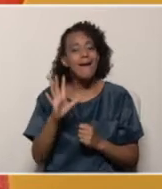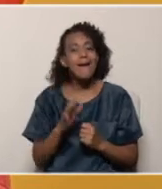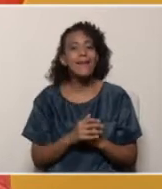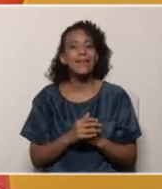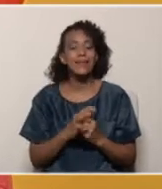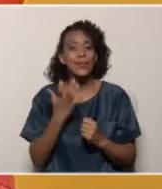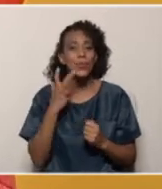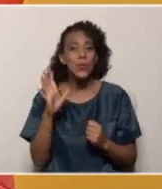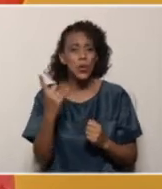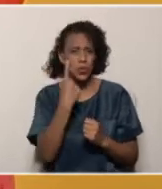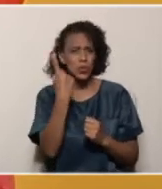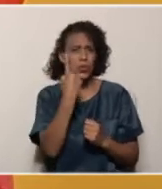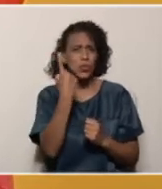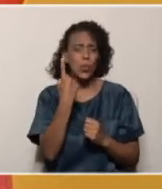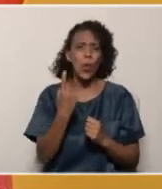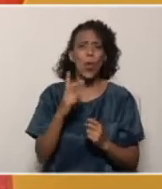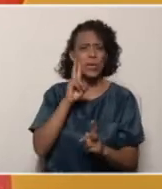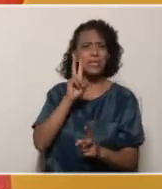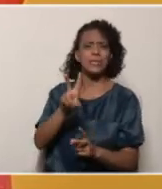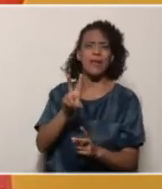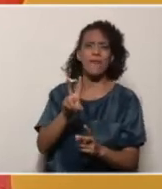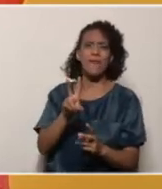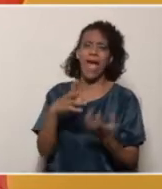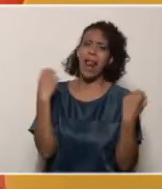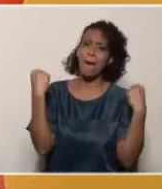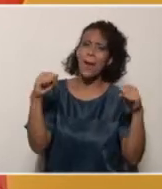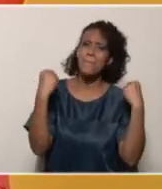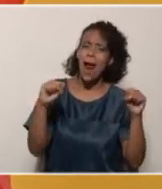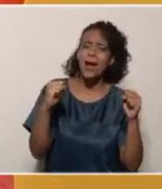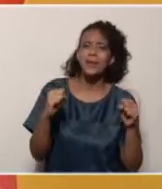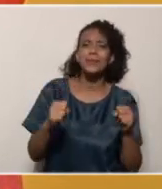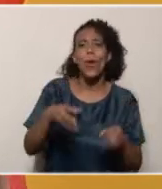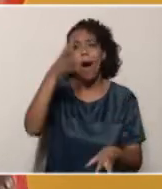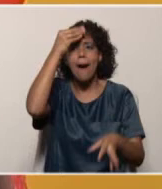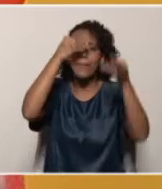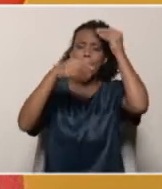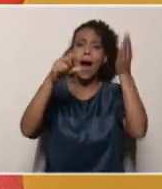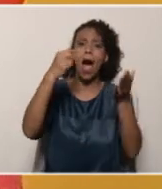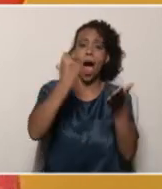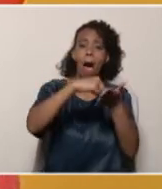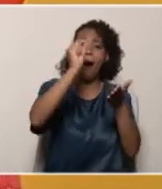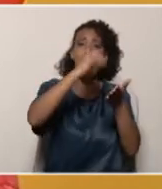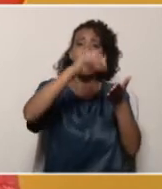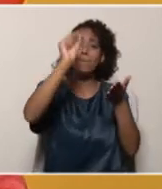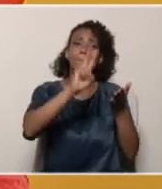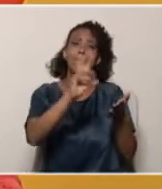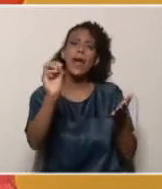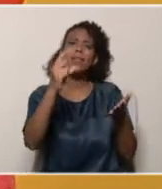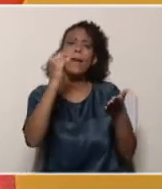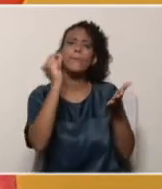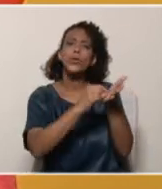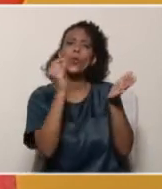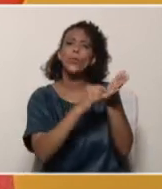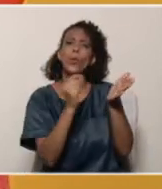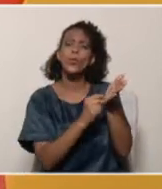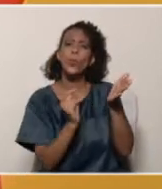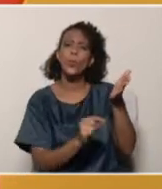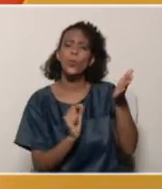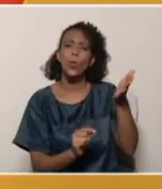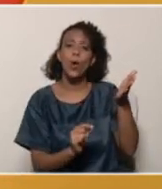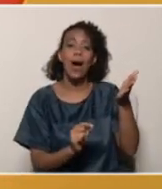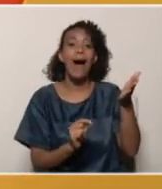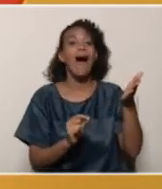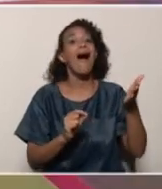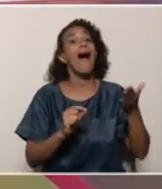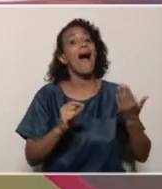importante, que no solamente se vea la parte de la preparación en donde voy a obtener una calificación, es decir, la parte cuantitativa, sino